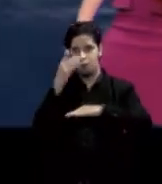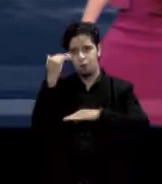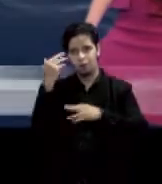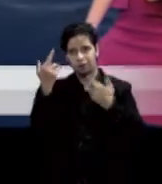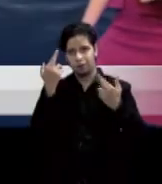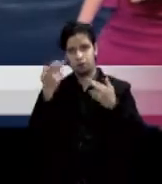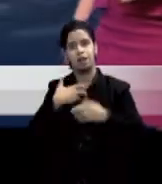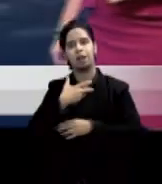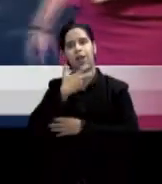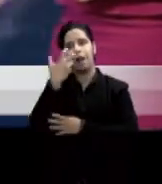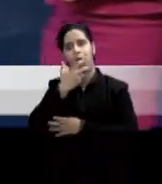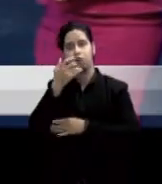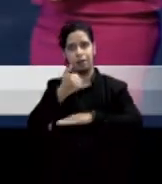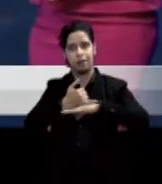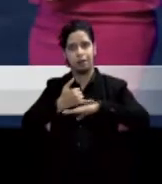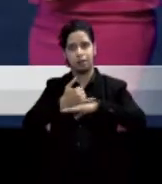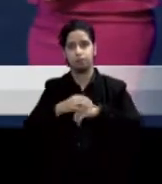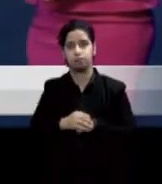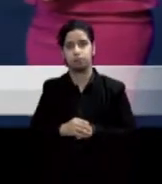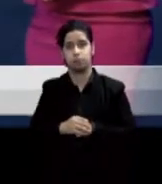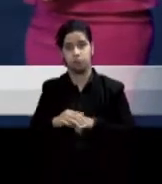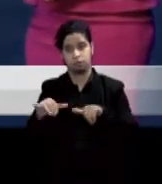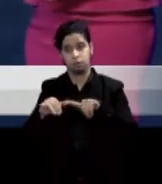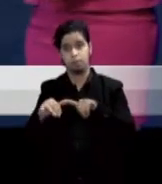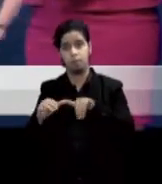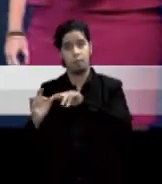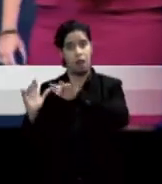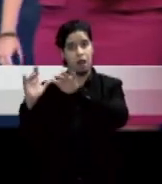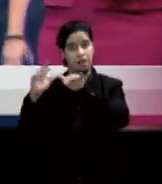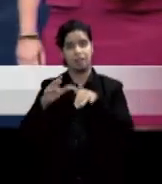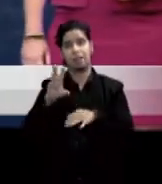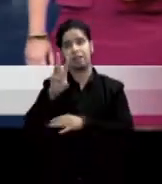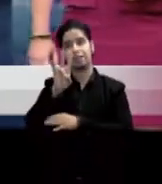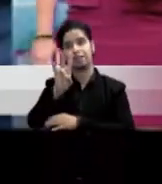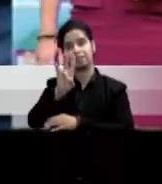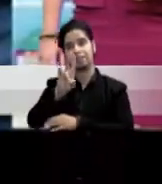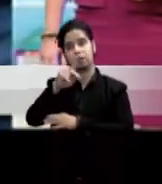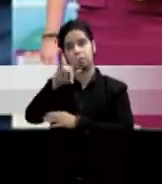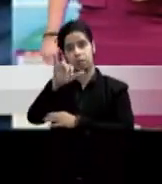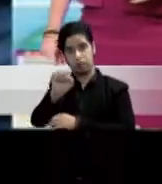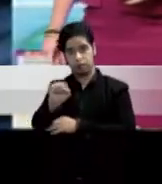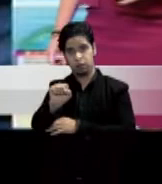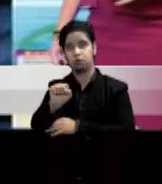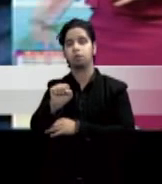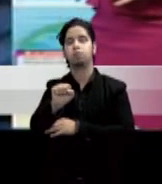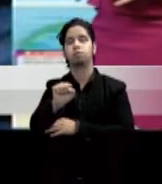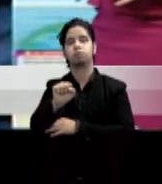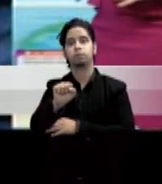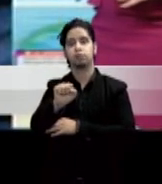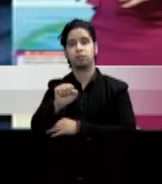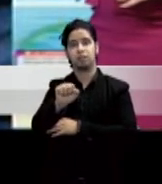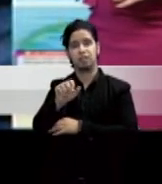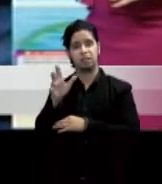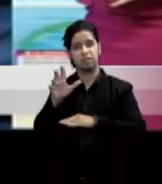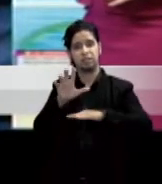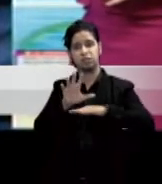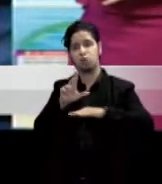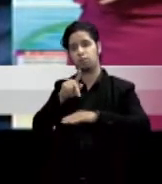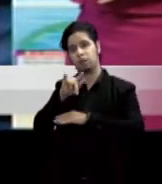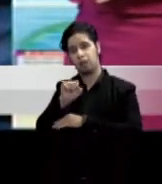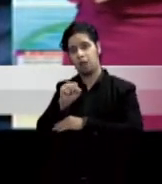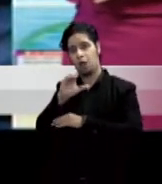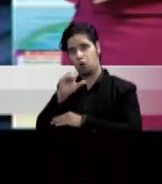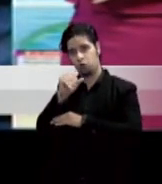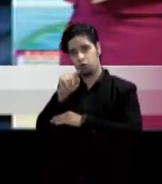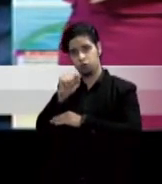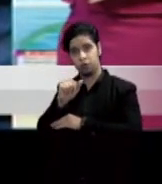en el mar las olas siguen sobre siete pies en el atlántico y sobre cinco pies en el resto de las costas toda esa costa norte de la isla